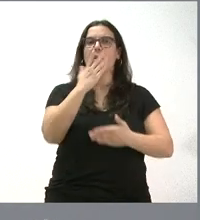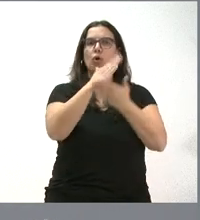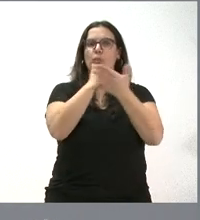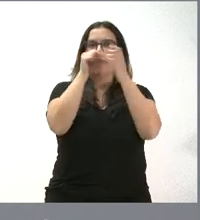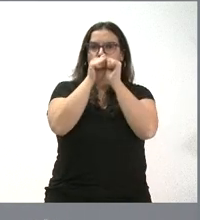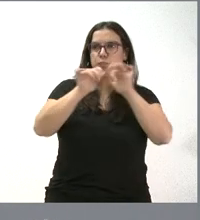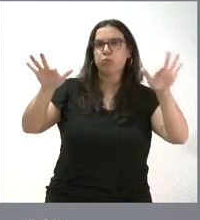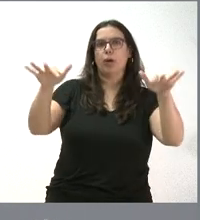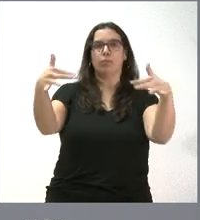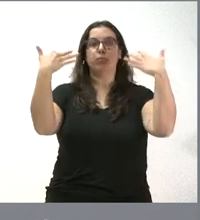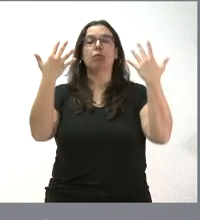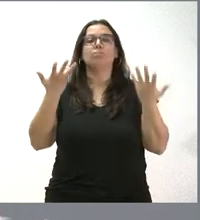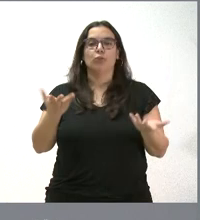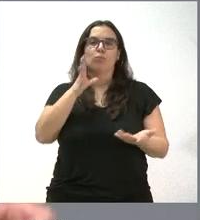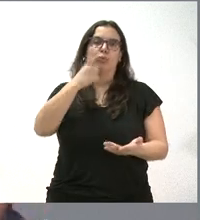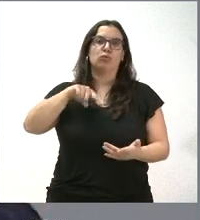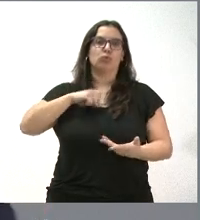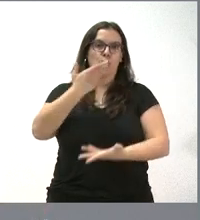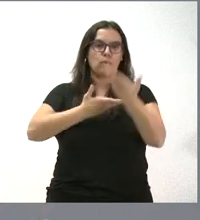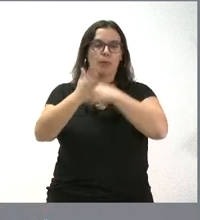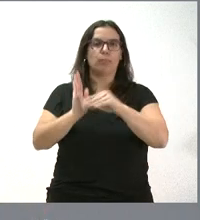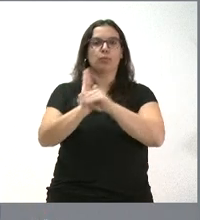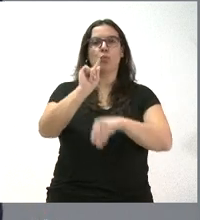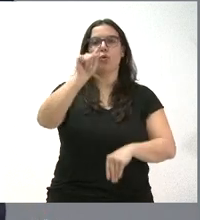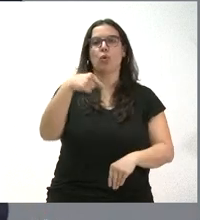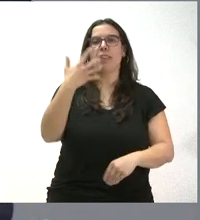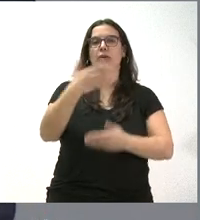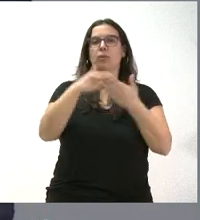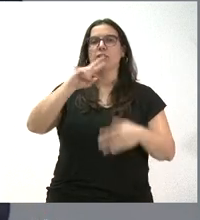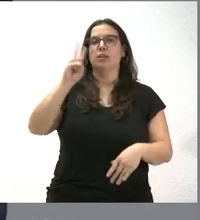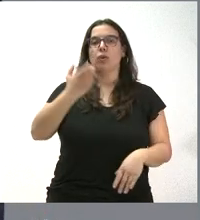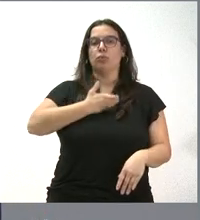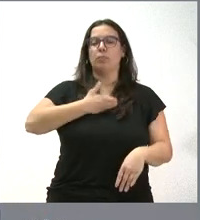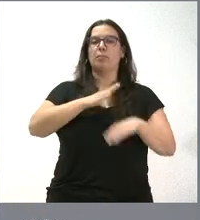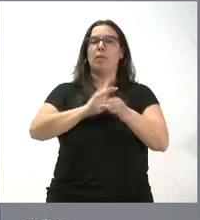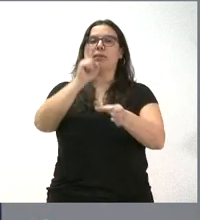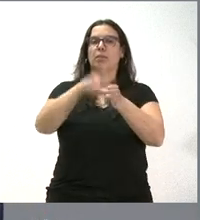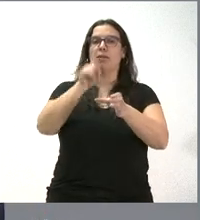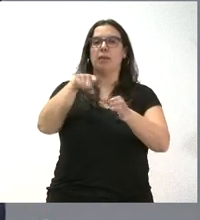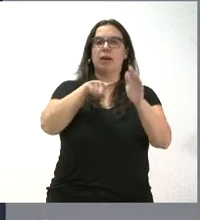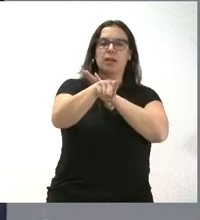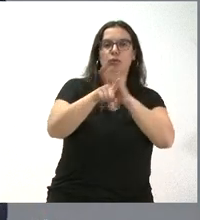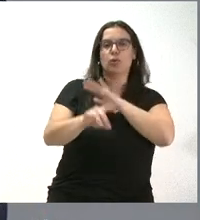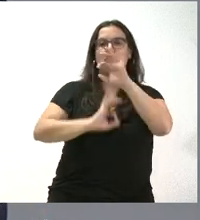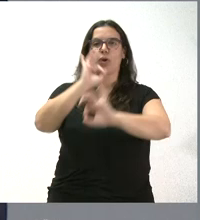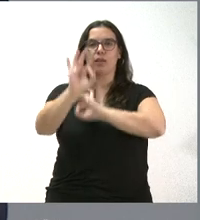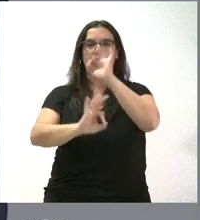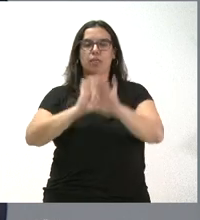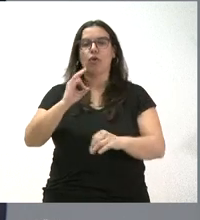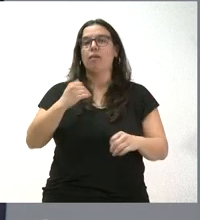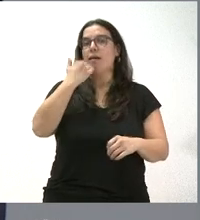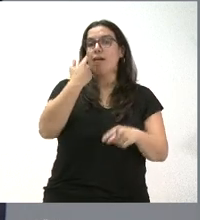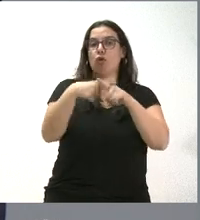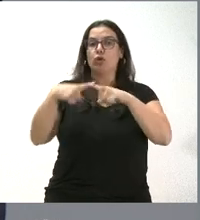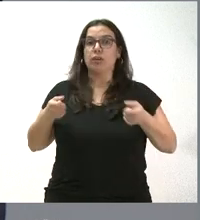y, desde ese punto de vista, es por la cual hacemos esta aportación de 1,5 millones de euros al Ayuntamiento para participar en la gestión y una parte de los costes